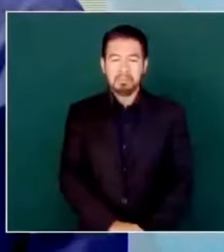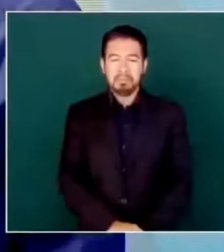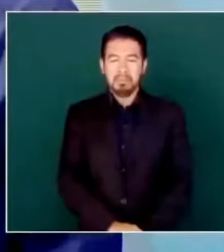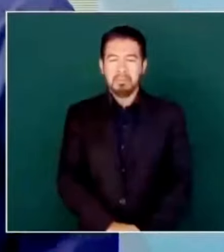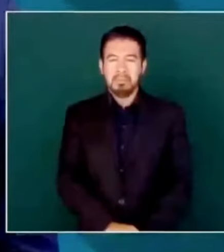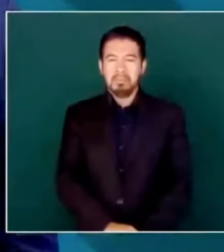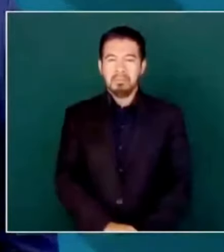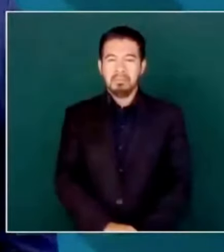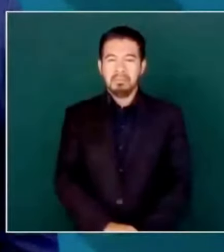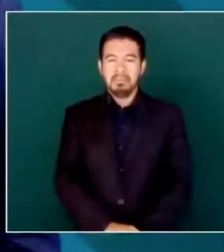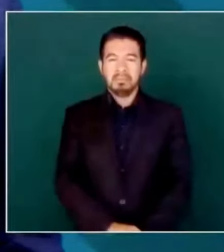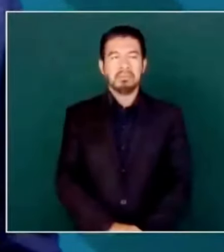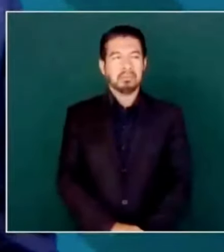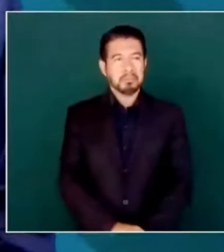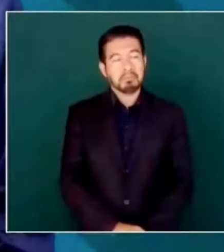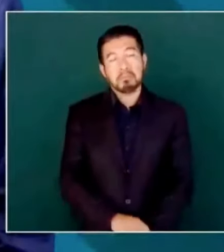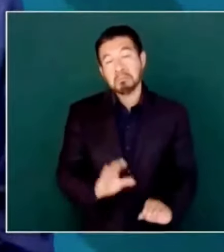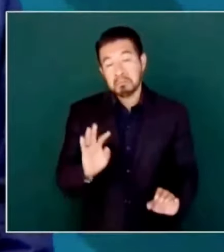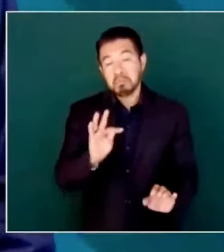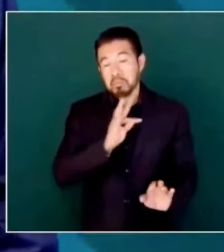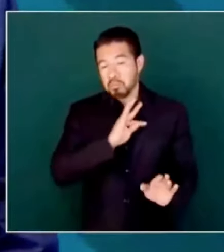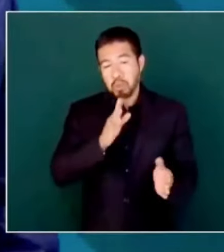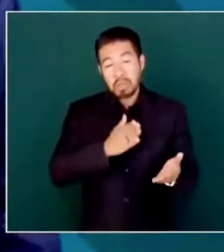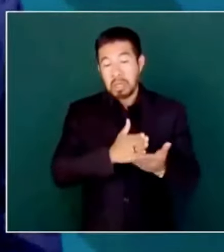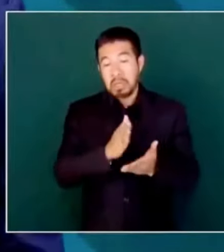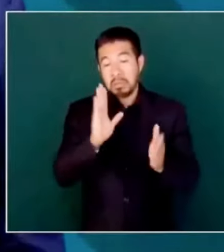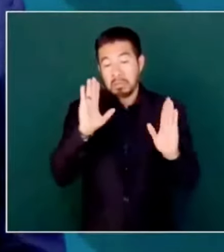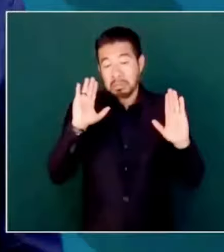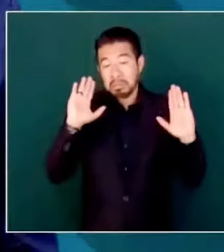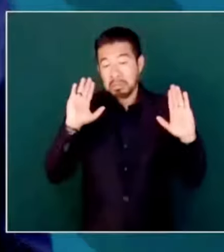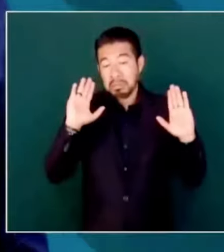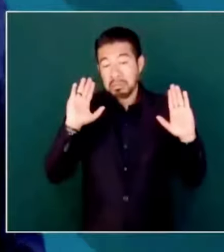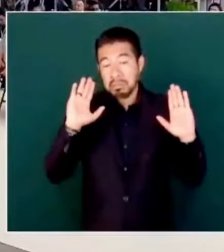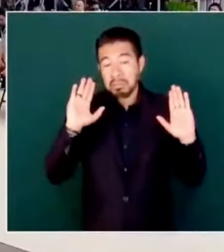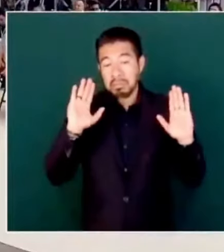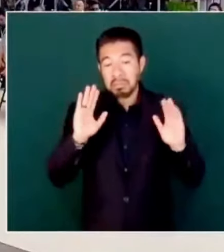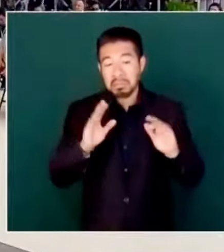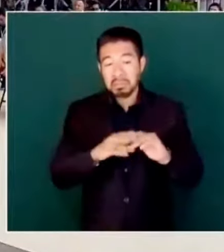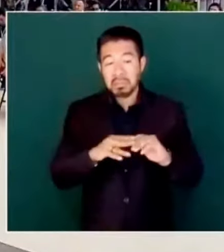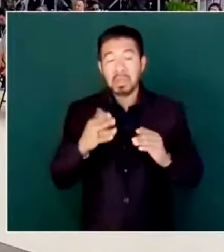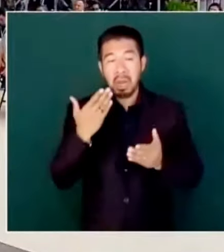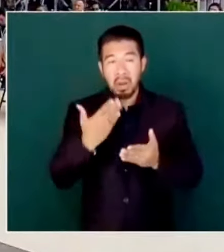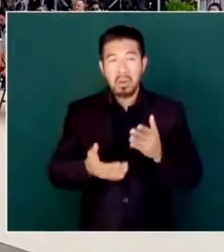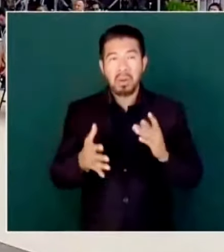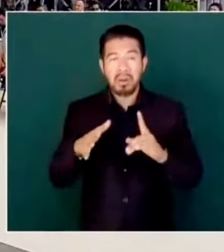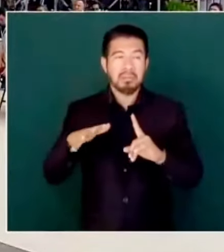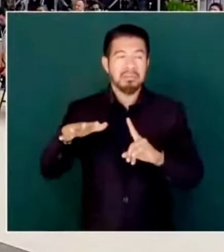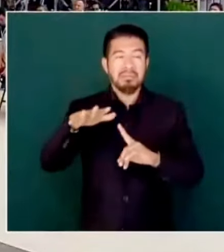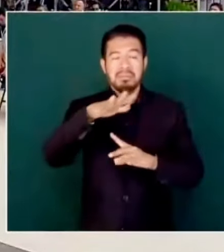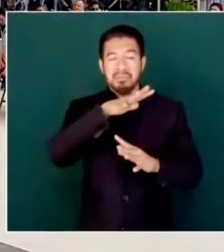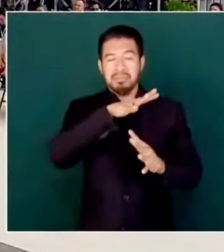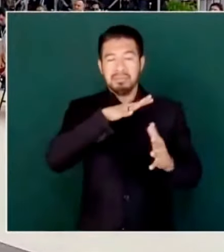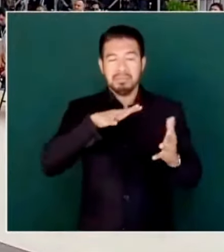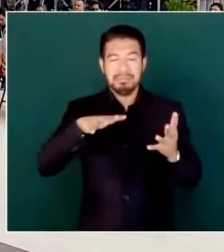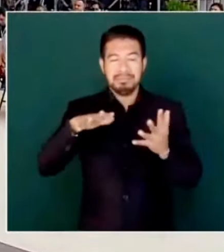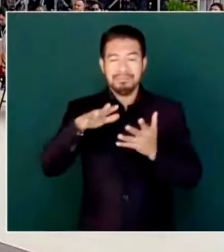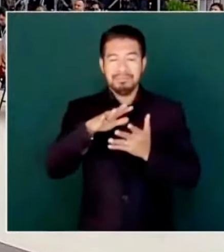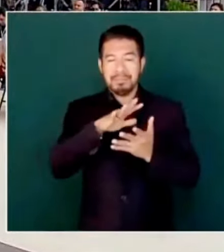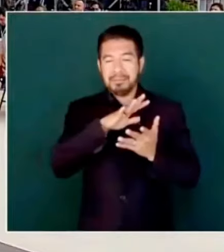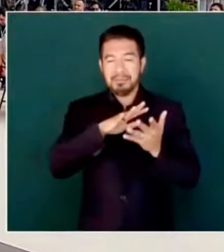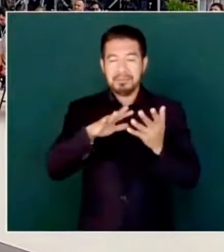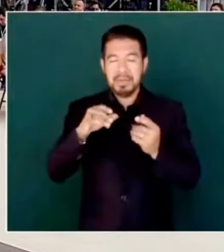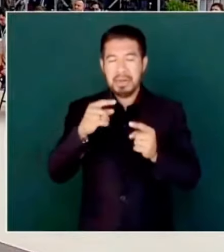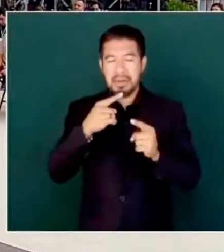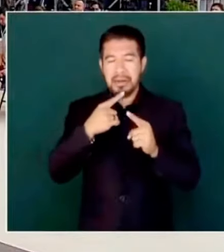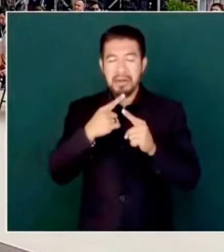Este… Pero puede ir también, o sea, hay otro ambiente, es distinto, por eso no